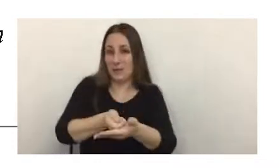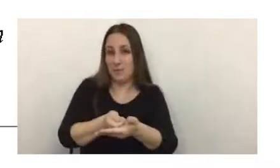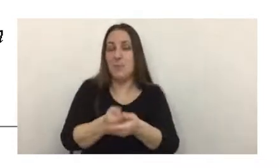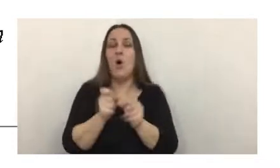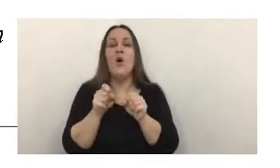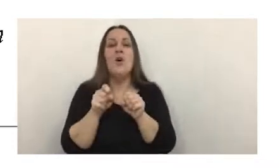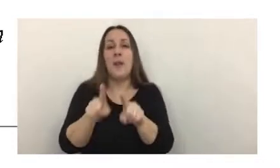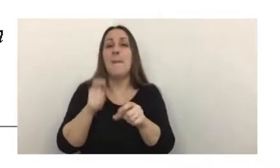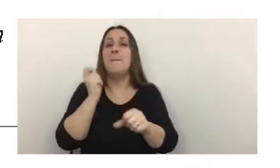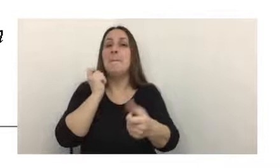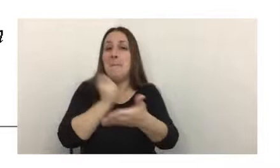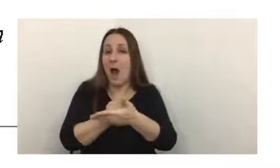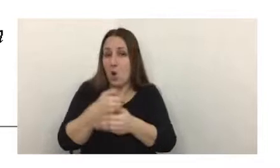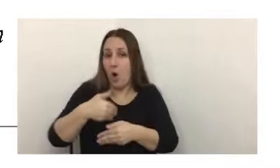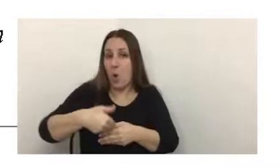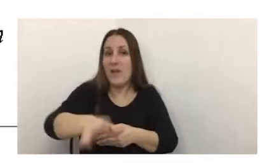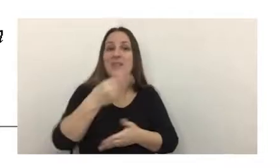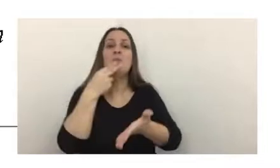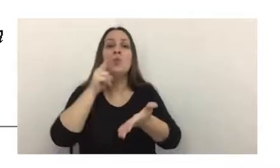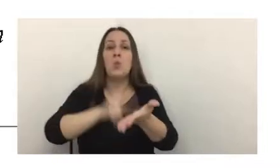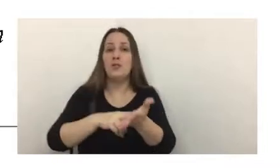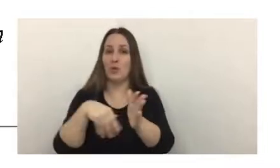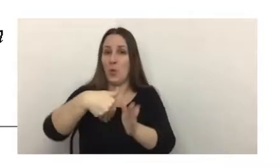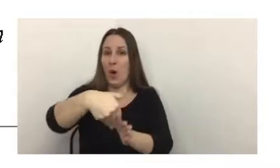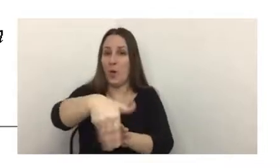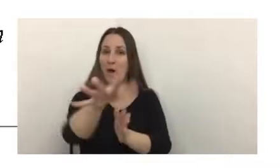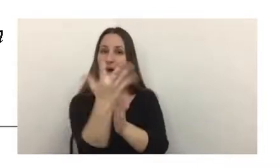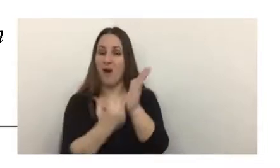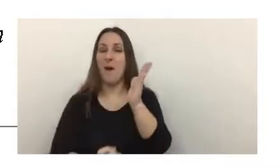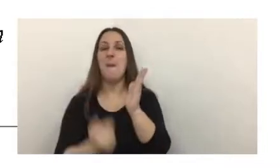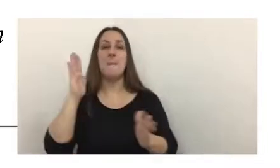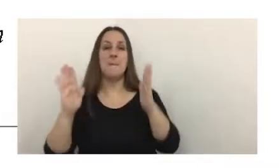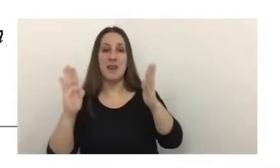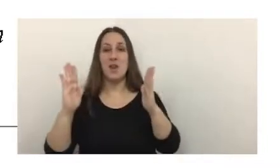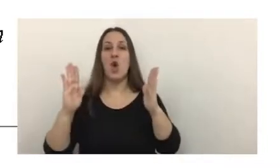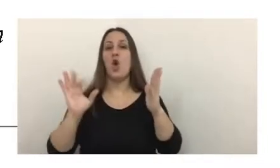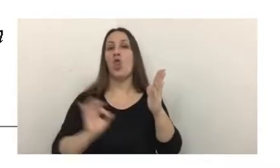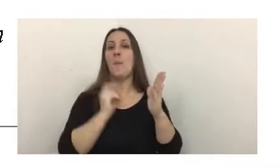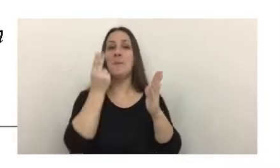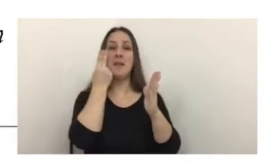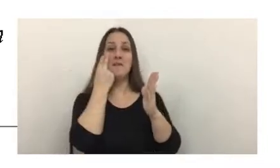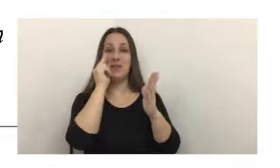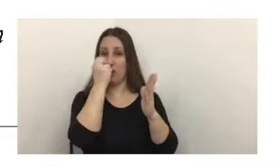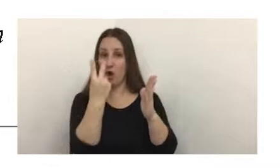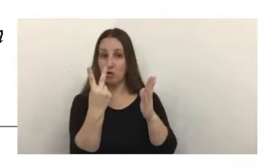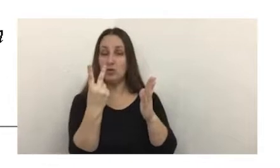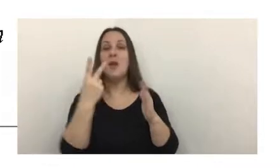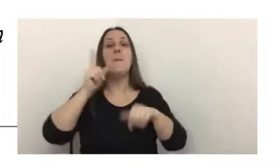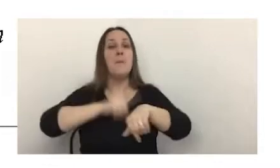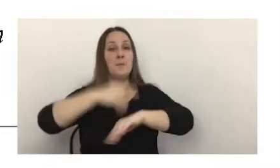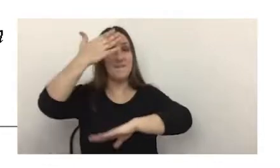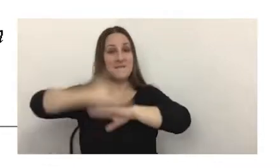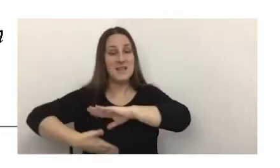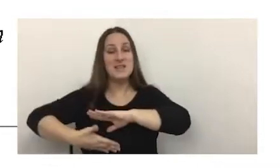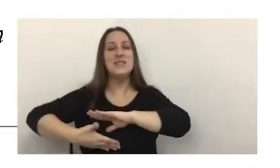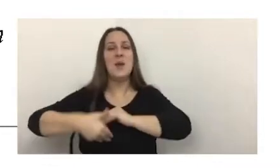como un pago a cuenta del impuesto a devengarse durante el periodo fiscal 2022, cuyo vencimiento se